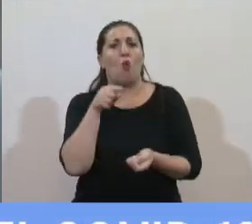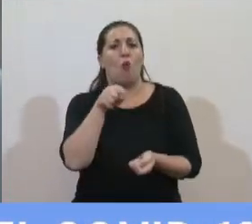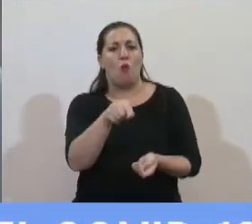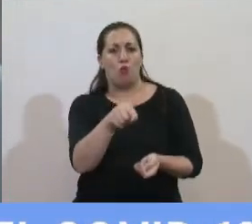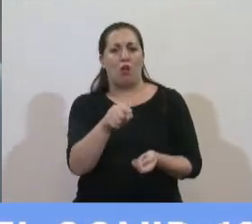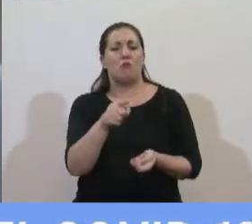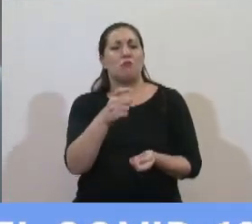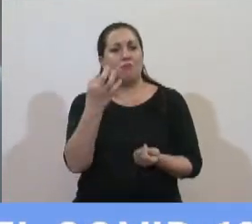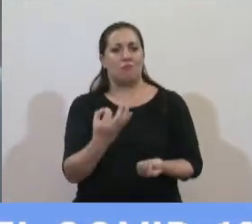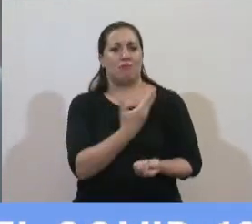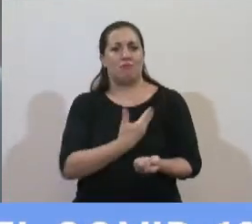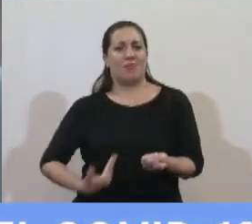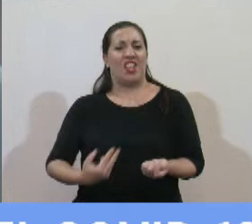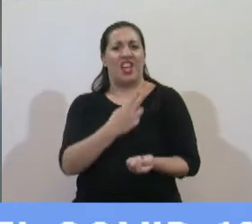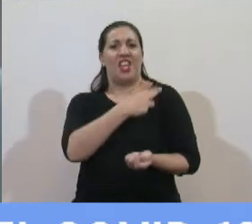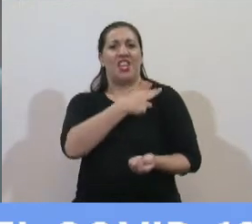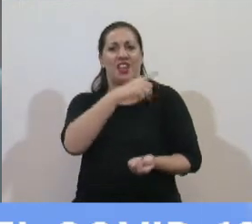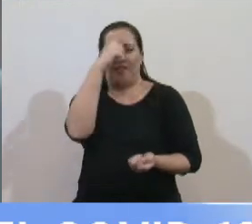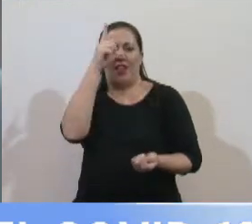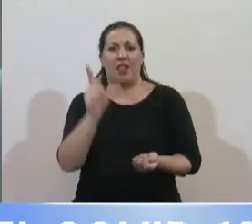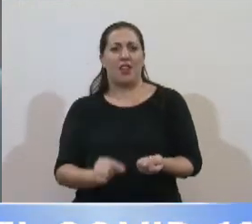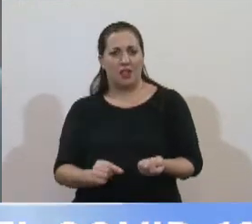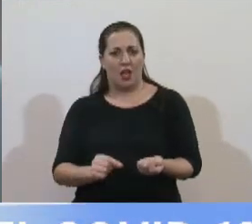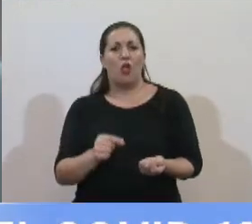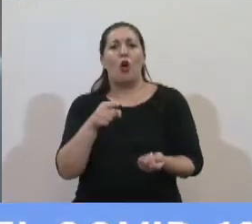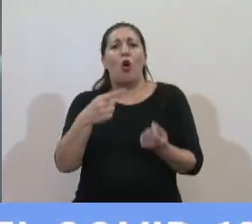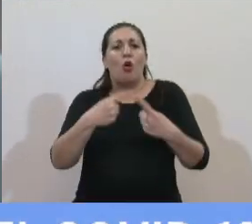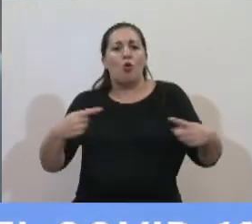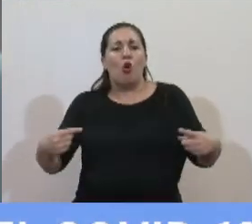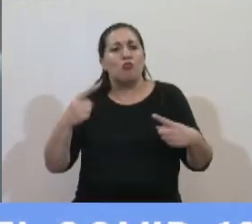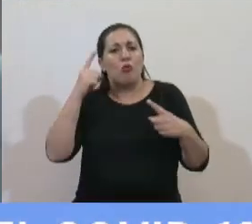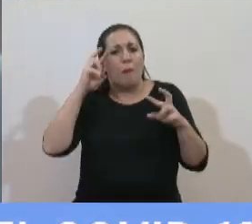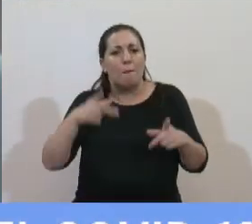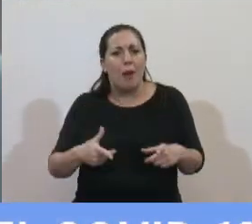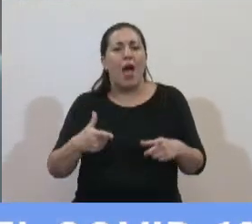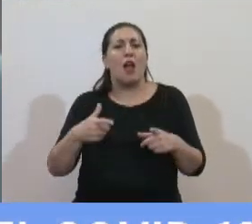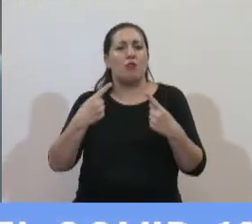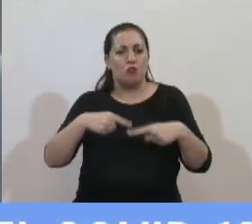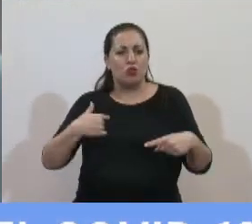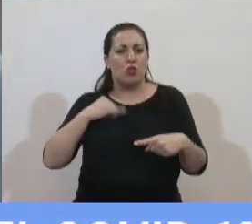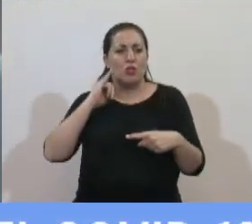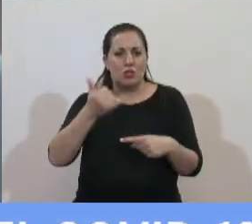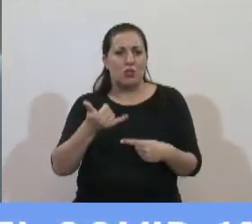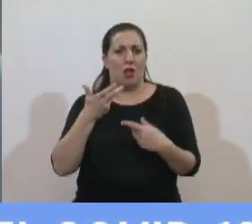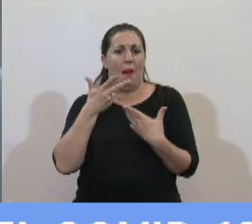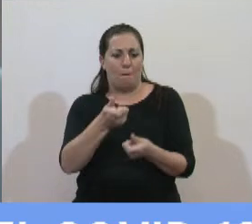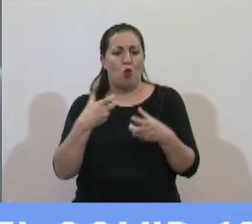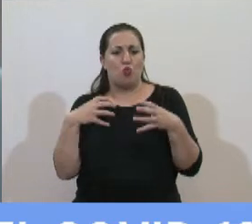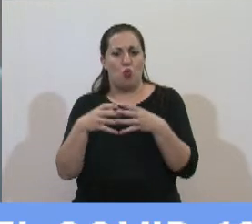y todo lo que se pueda aportar con una medida propositiva tendrá el acompañamiento de la oposición